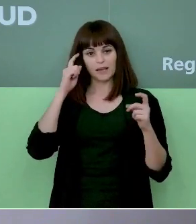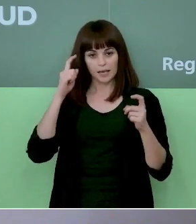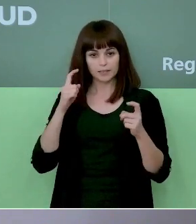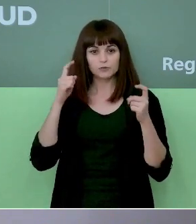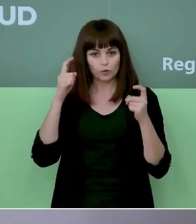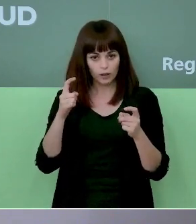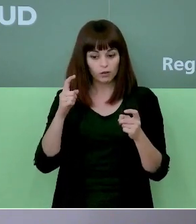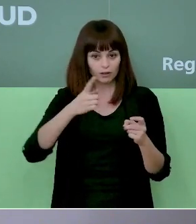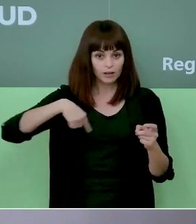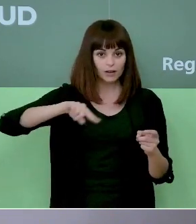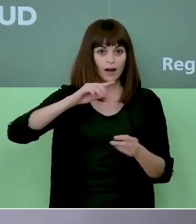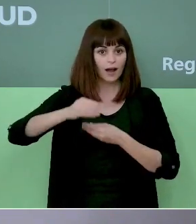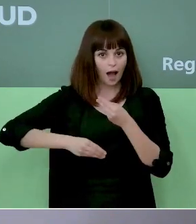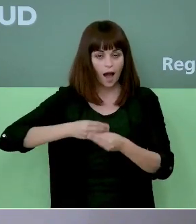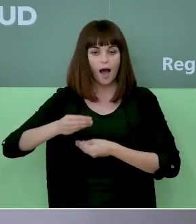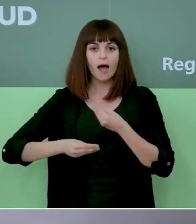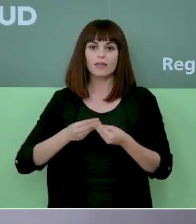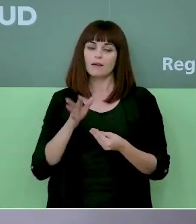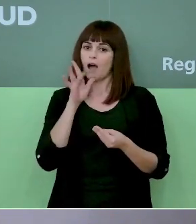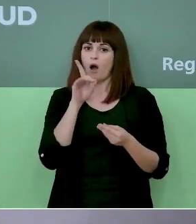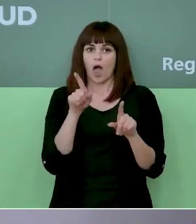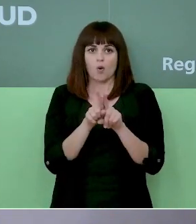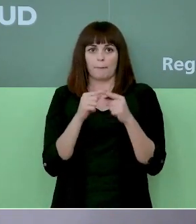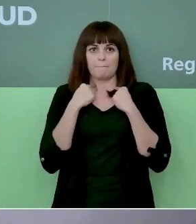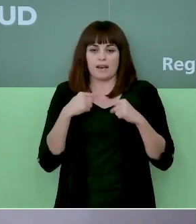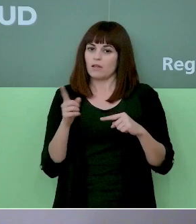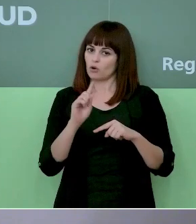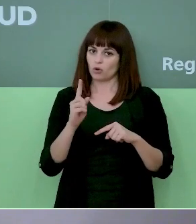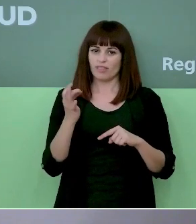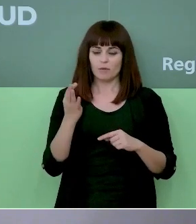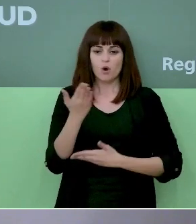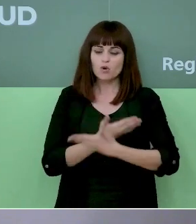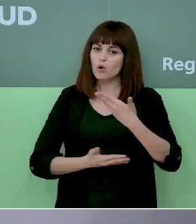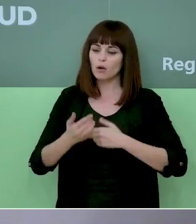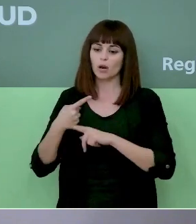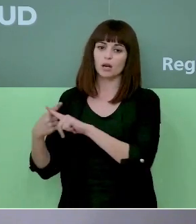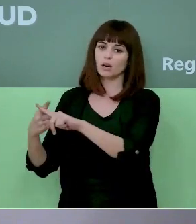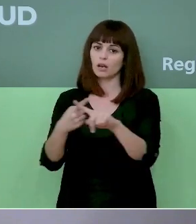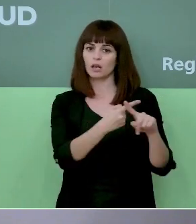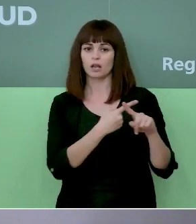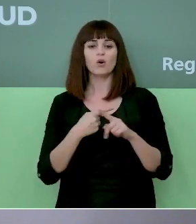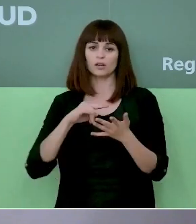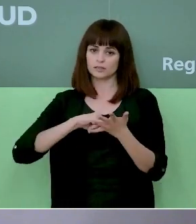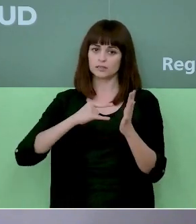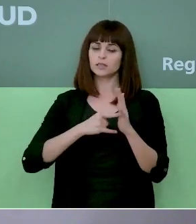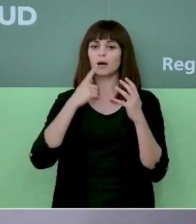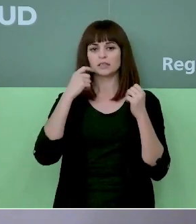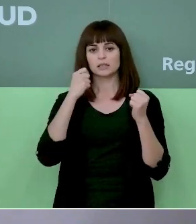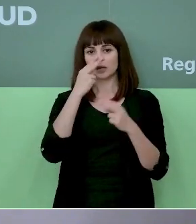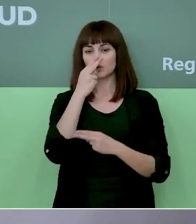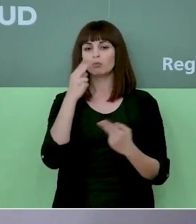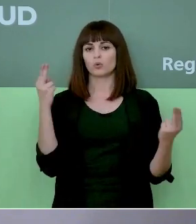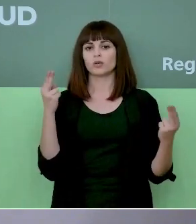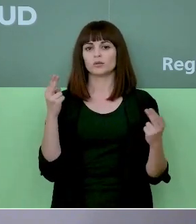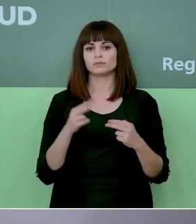realizando no puede caer en saco roto. Colaboremos con nuestros profesionales del sistema sanitario público,